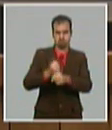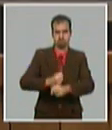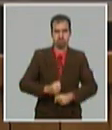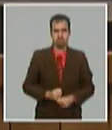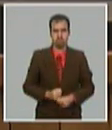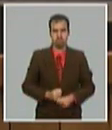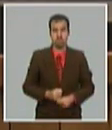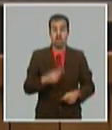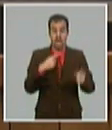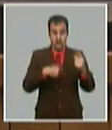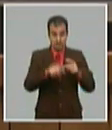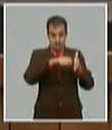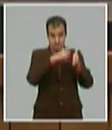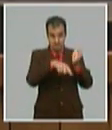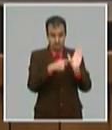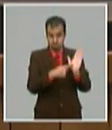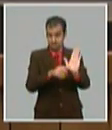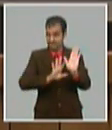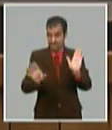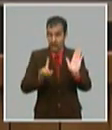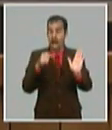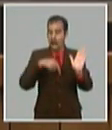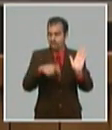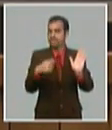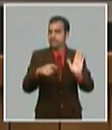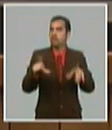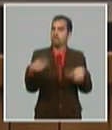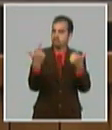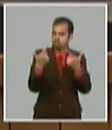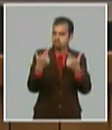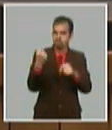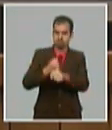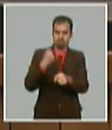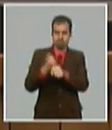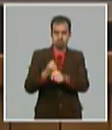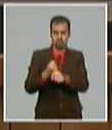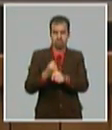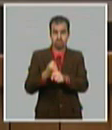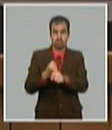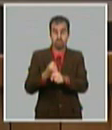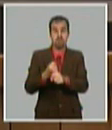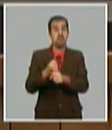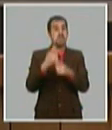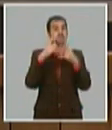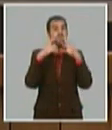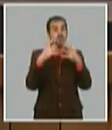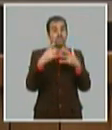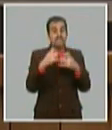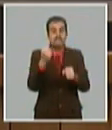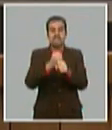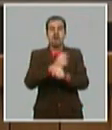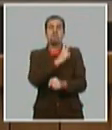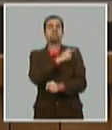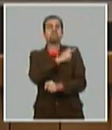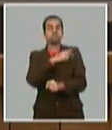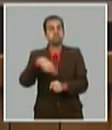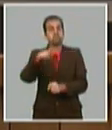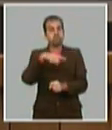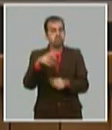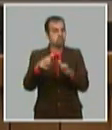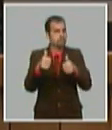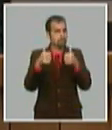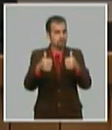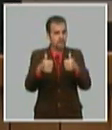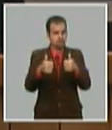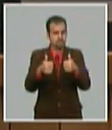ejecución del plan para ello es imprescindible el papel de los cuadros y la participación consciente de los trabajadores